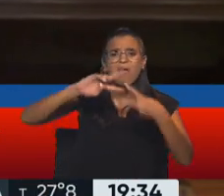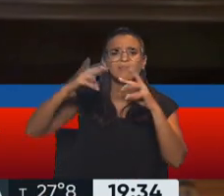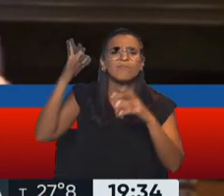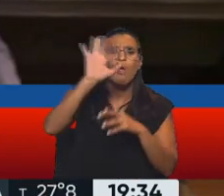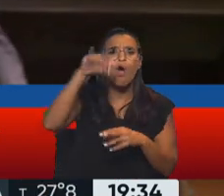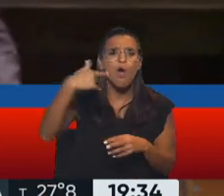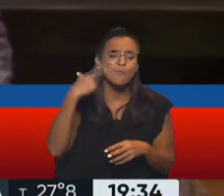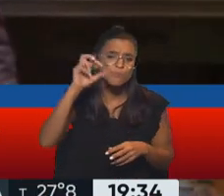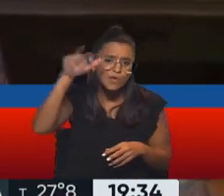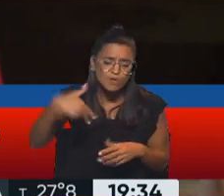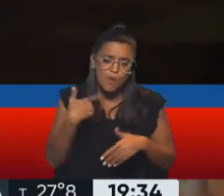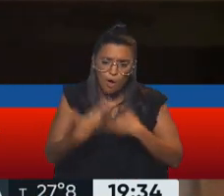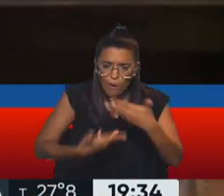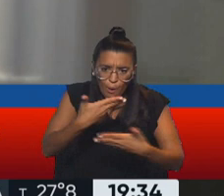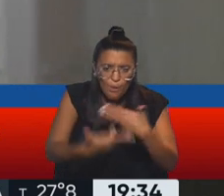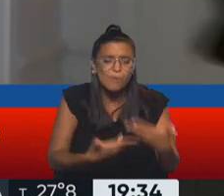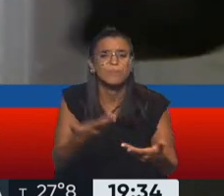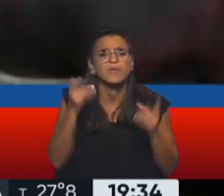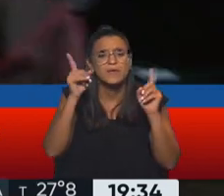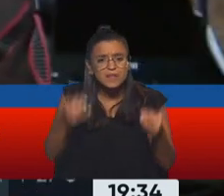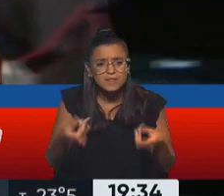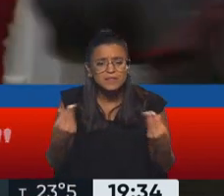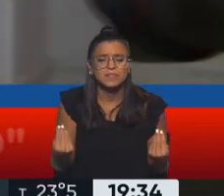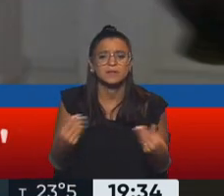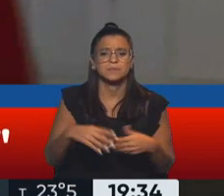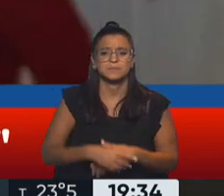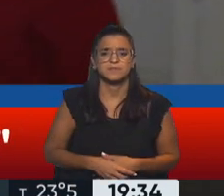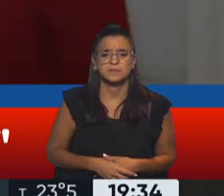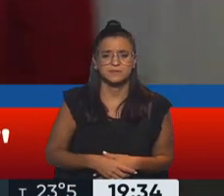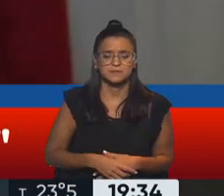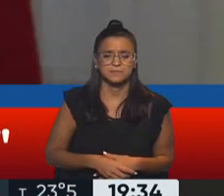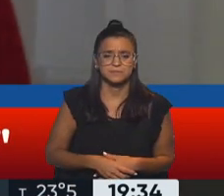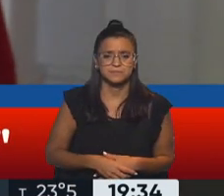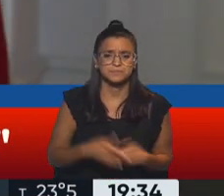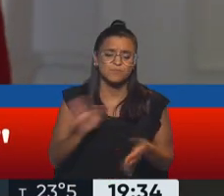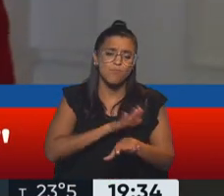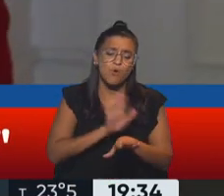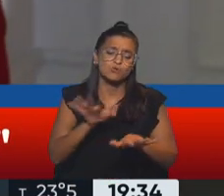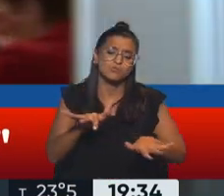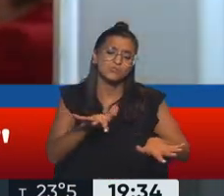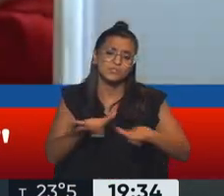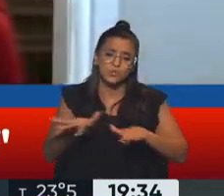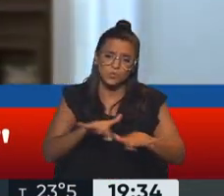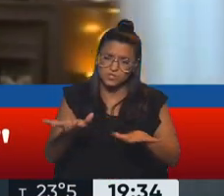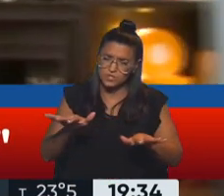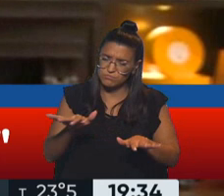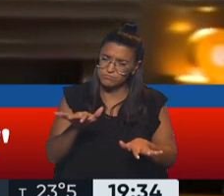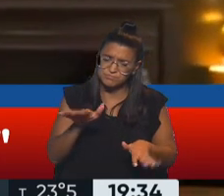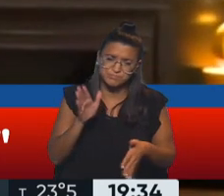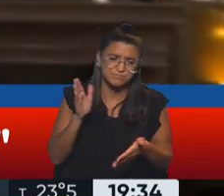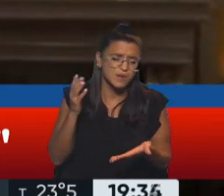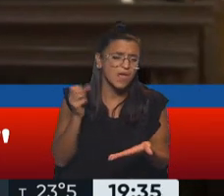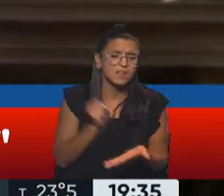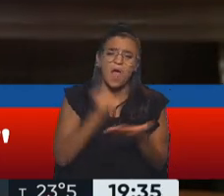va a ir revirtiendo y también se deja atrás una situación muy traumática, que